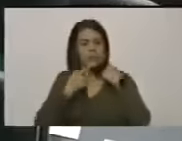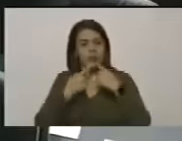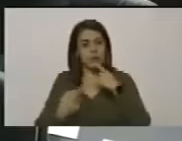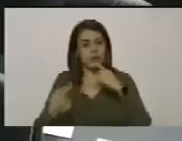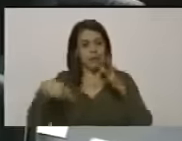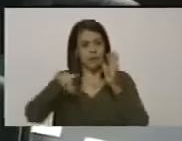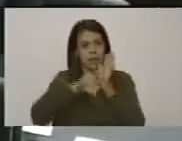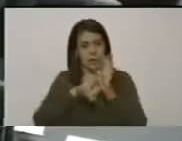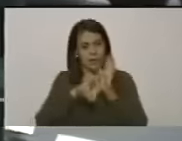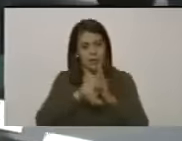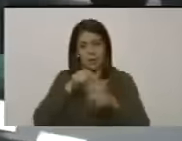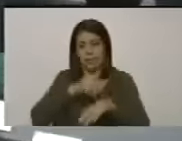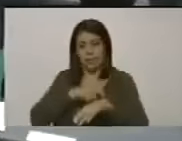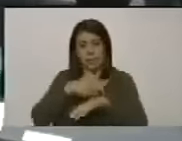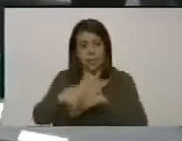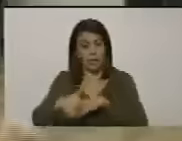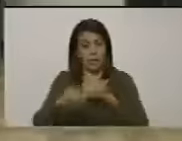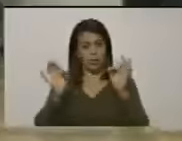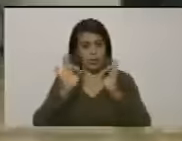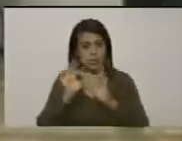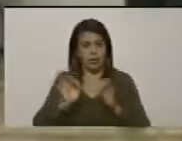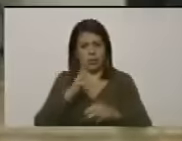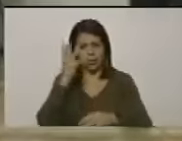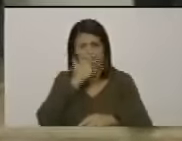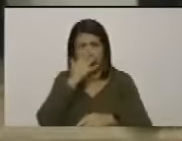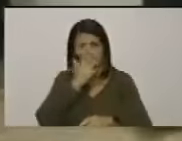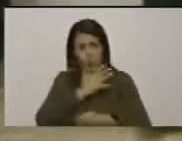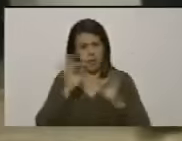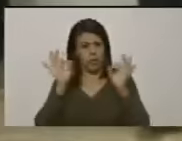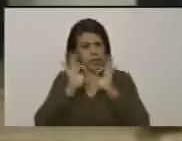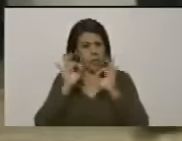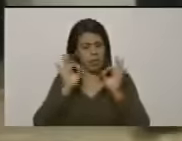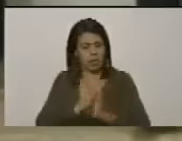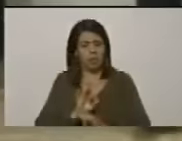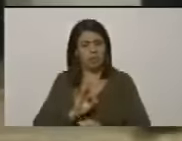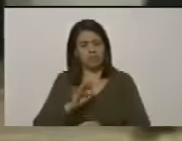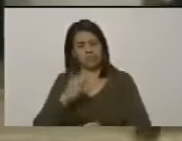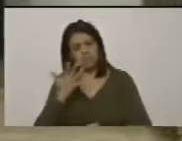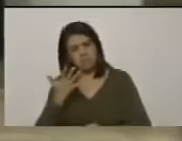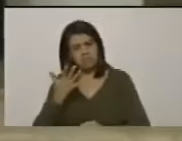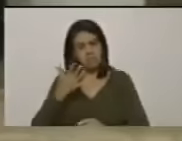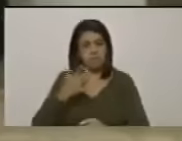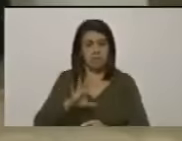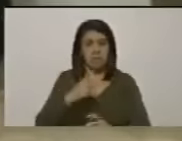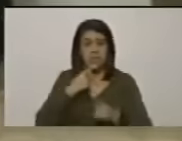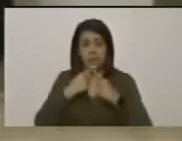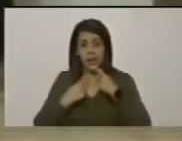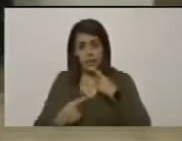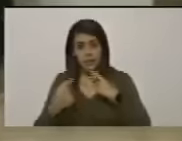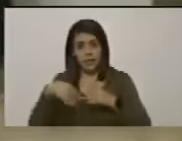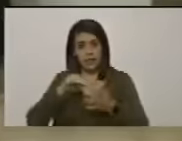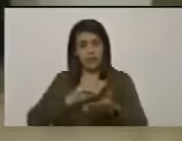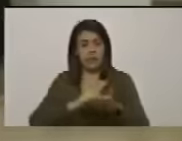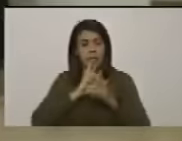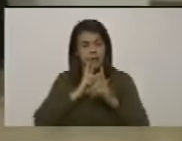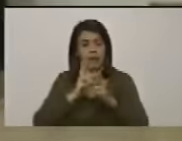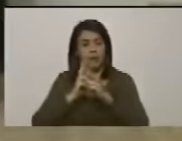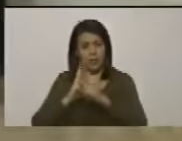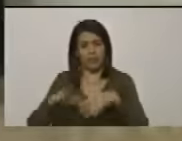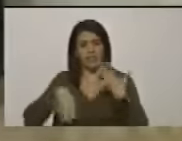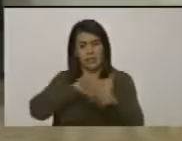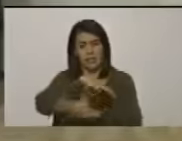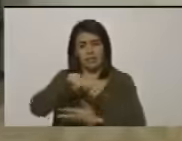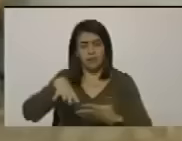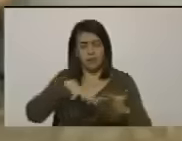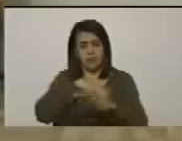repito no es momento de ambivalencias no es momento de medias tintas ni de decir se está respondiendo con violencia